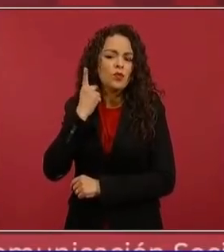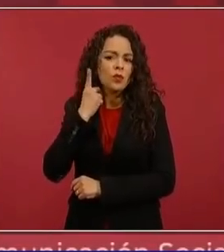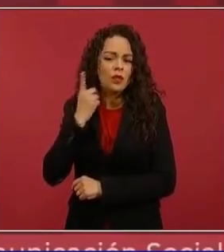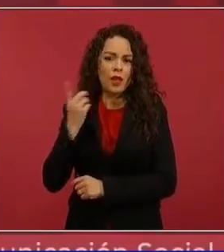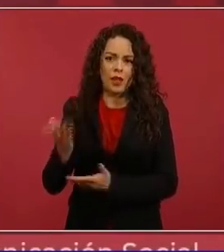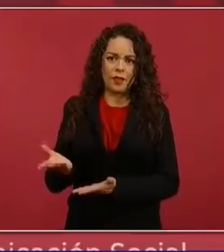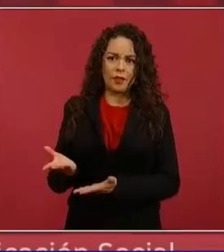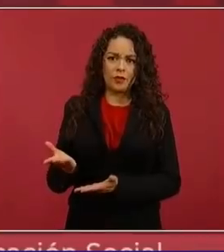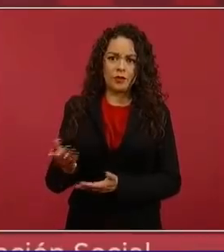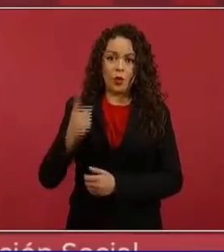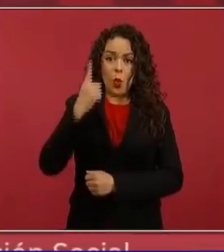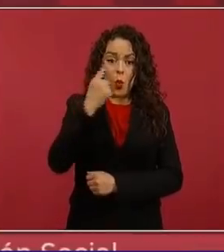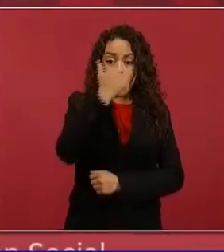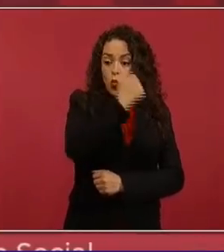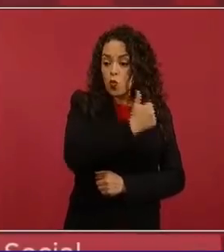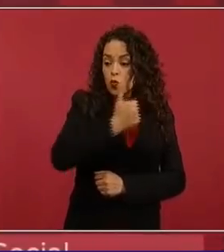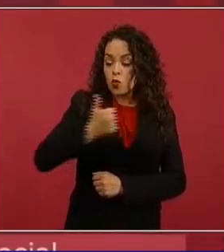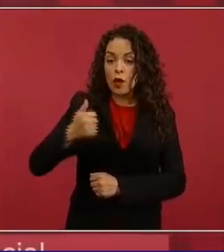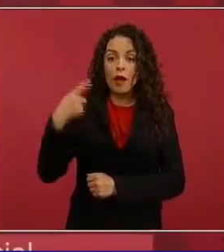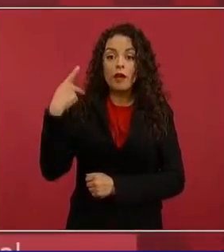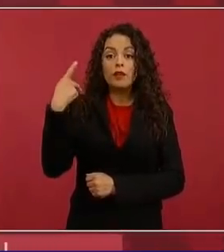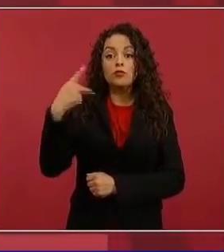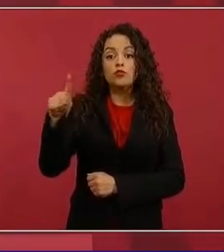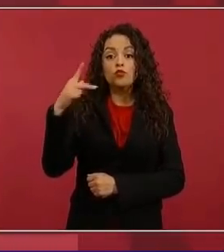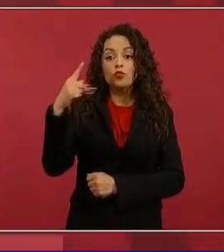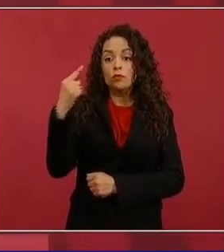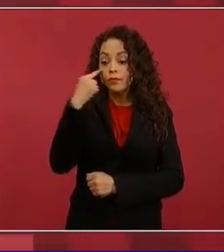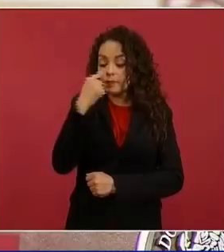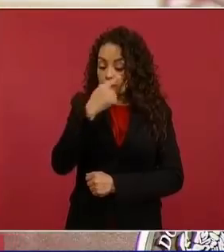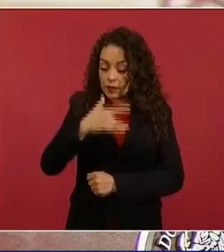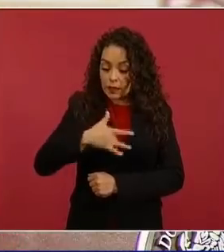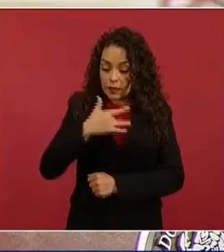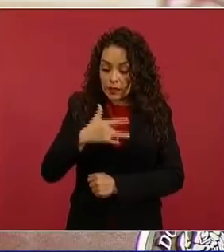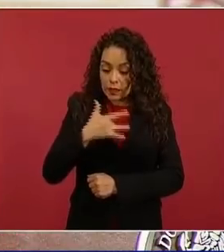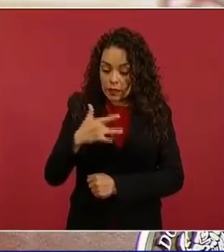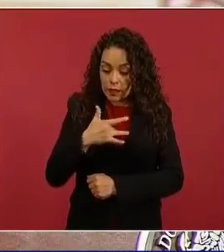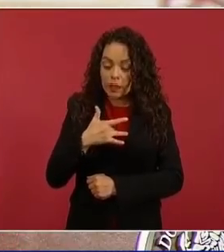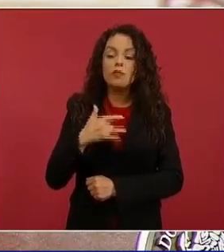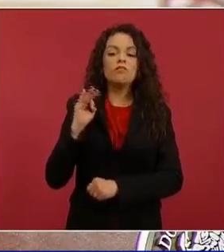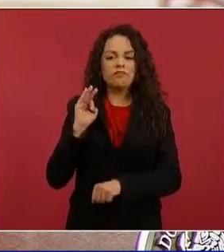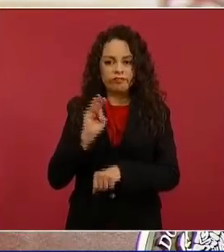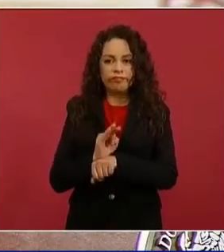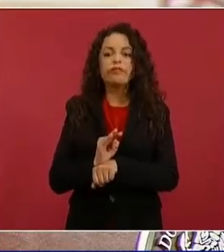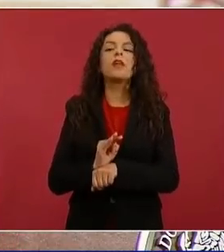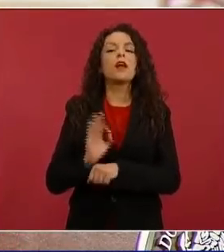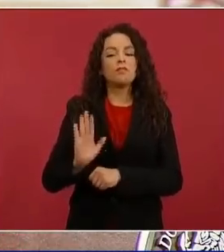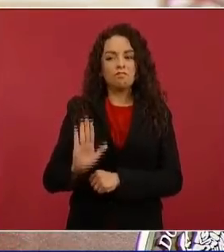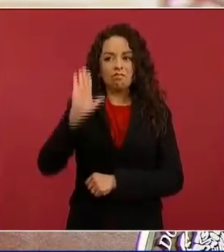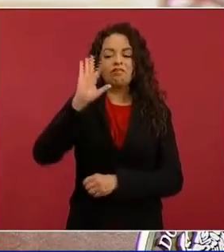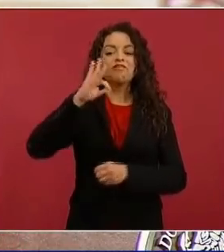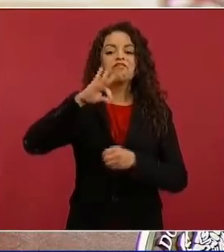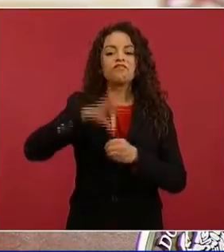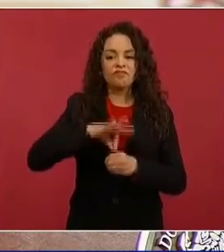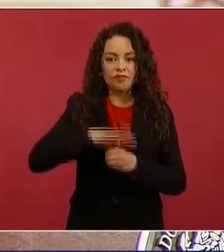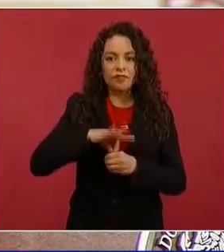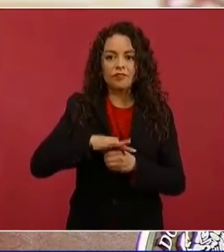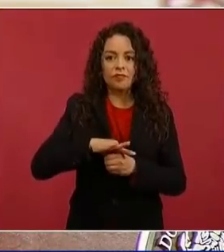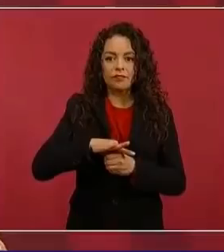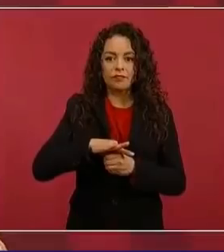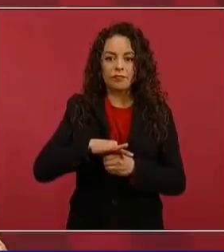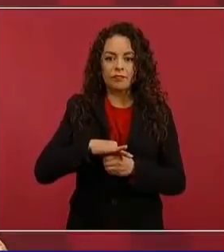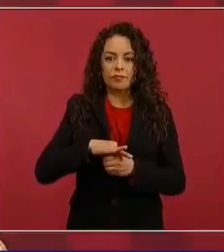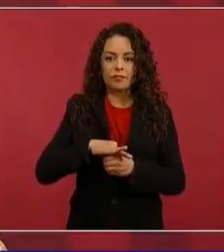y que cada quien vote de acuerdo a sus convicciones, a lo que le dicte su conciencia,